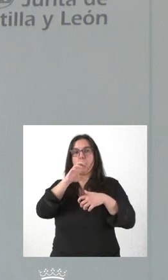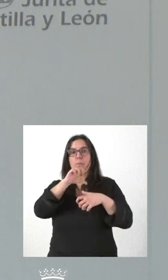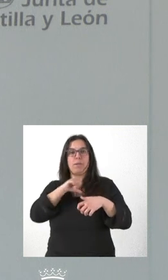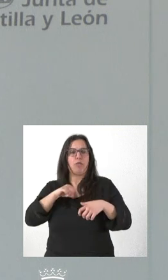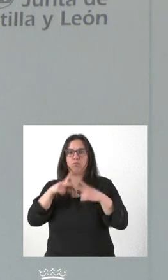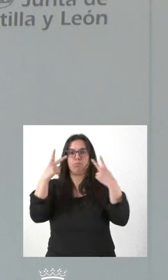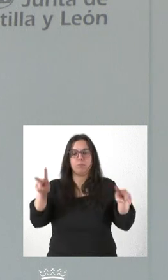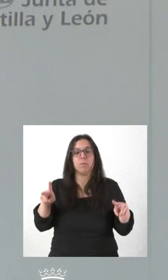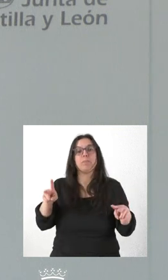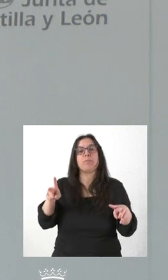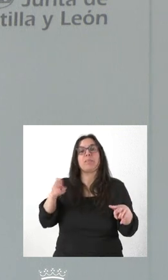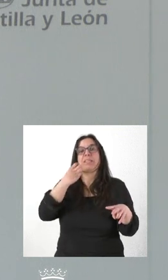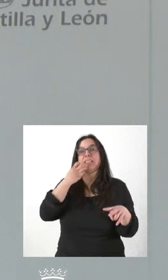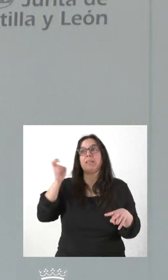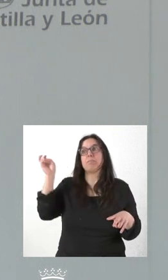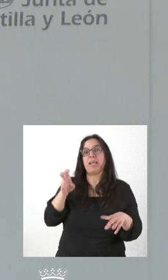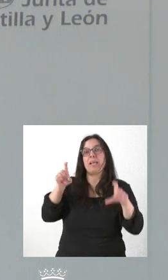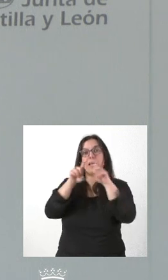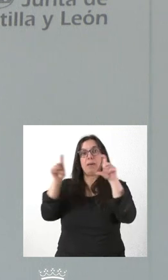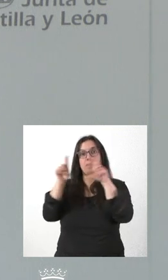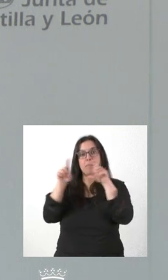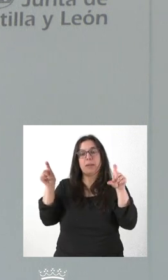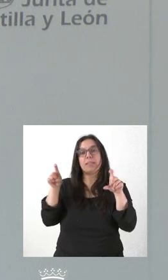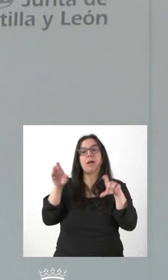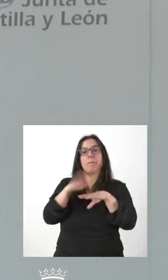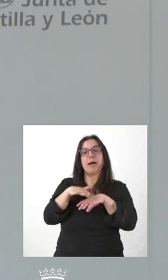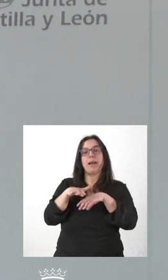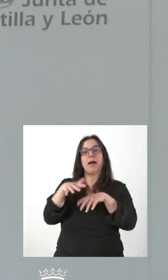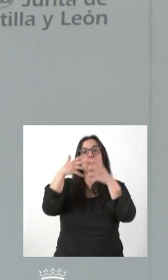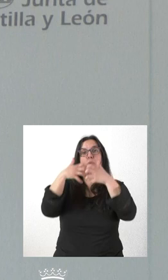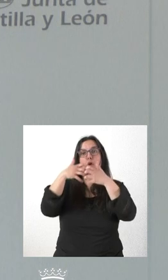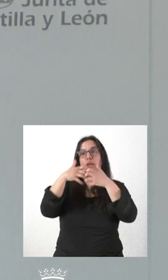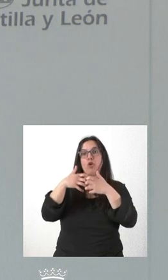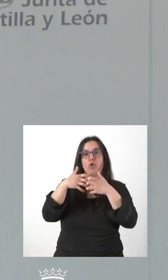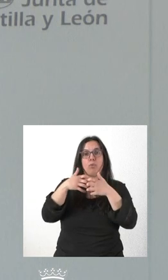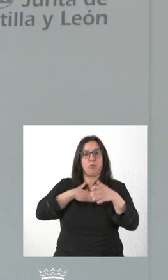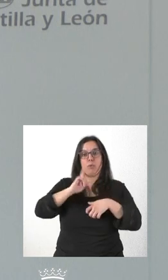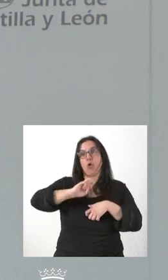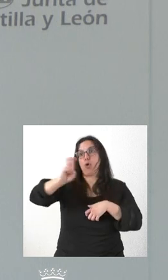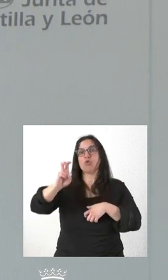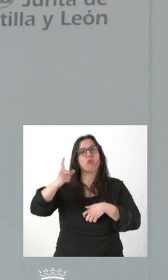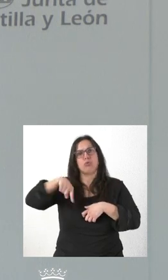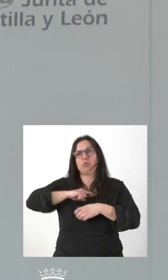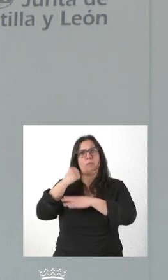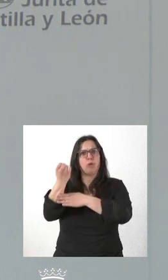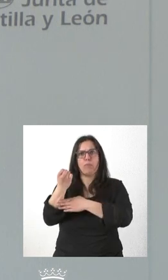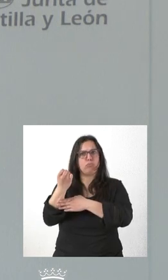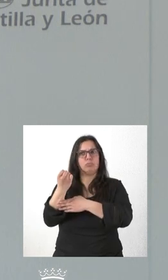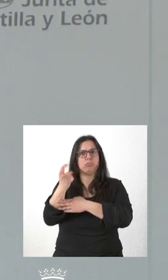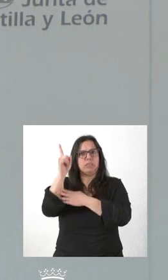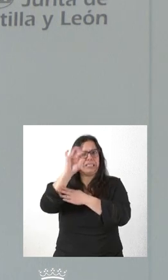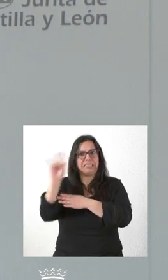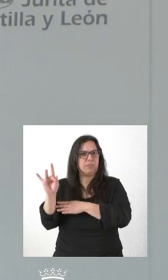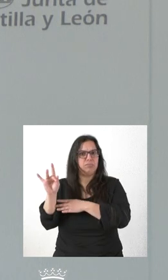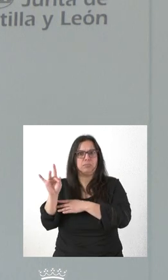a las empresas cuando se ubican en unos polígonos distintos desarrollados por la Junta de Castilla y León, digo que sí, que nosotros apoyamos a las empresas por el hecho de